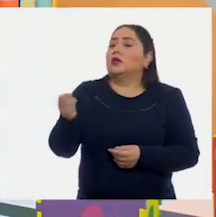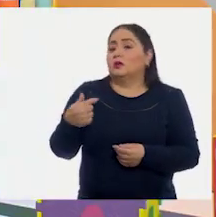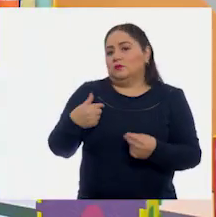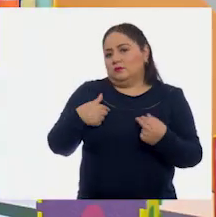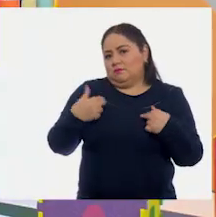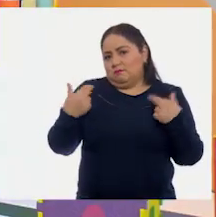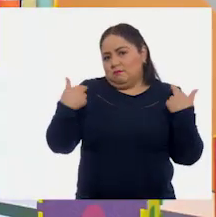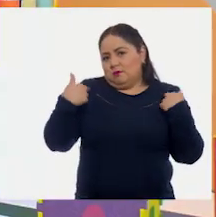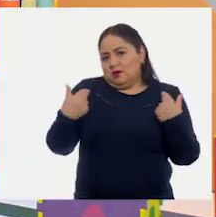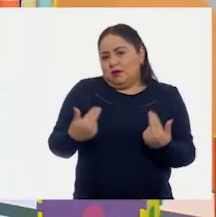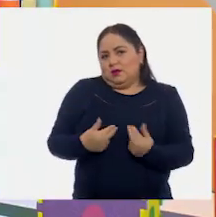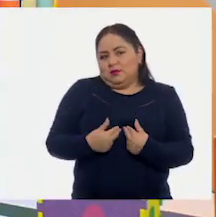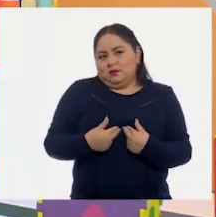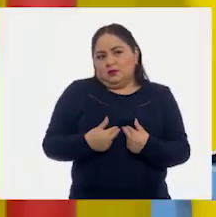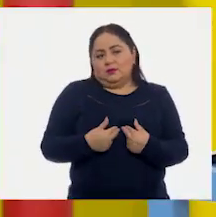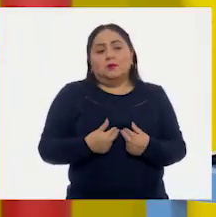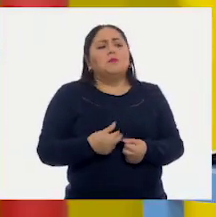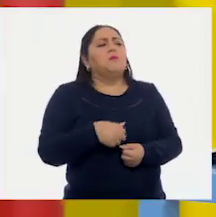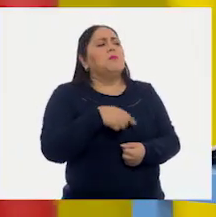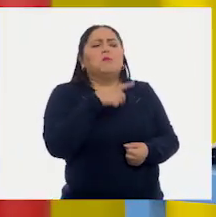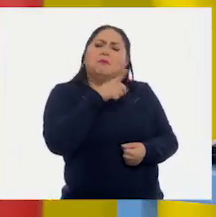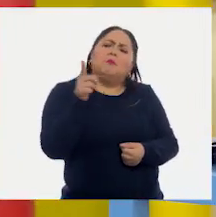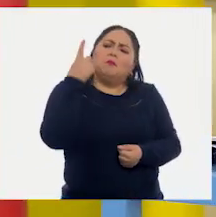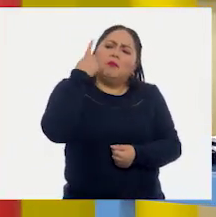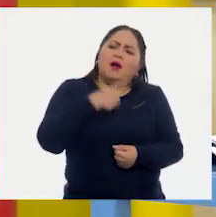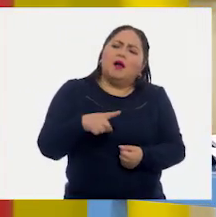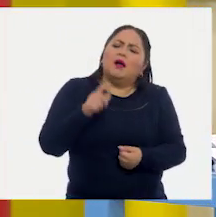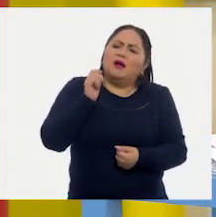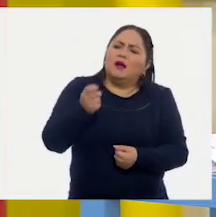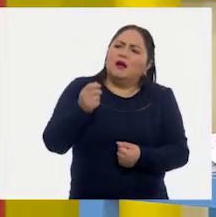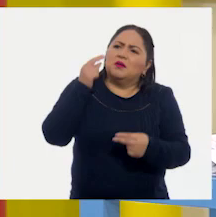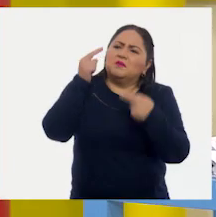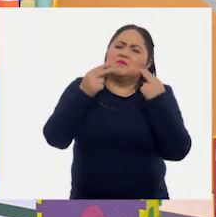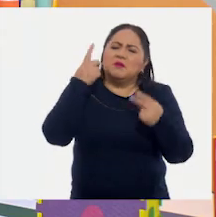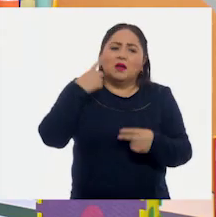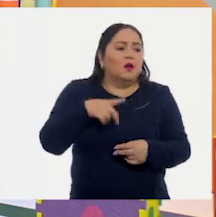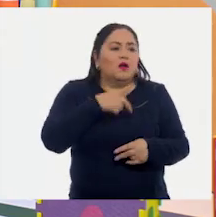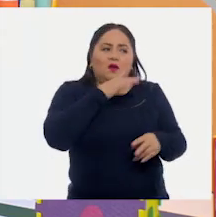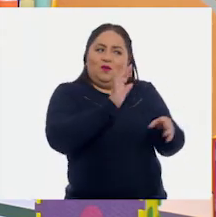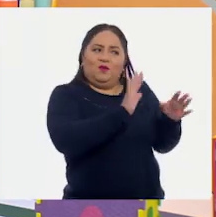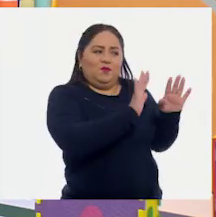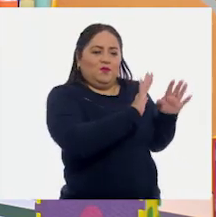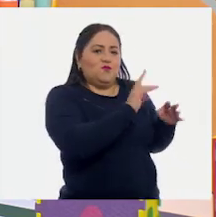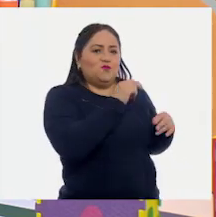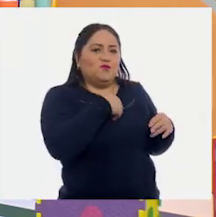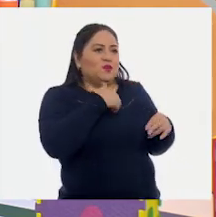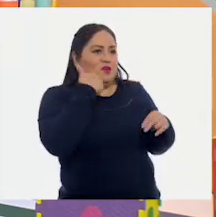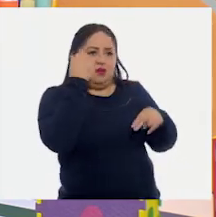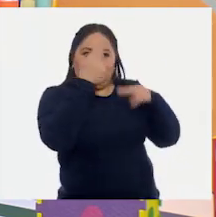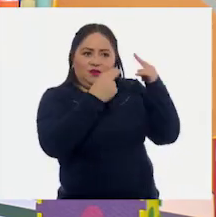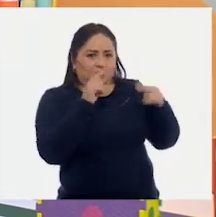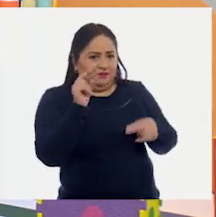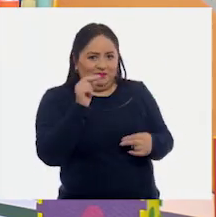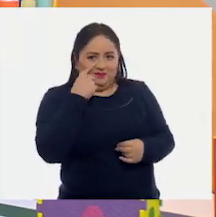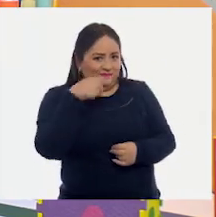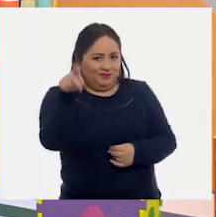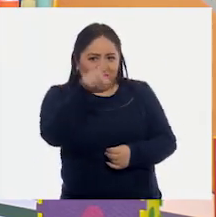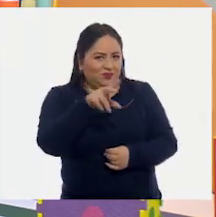Yo soy la maestra Ime. ¿Y para qué quiere a mi nube llena de agüita? No, no, no, yo no quiero una nube, ¿verdad que, niños?